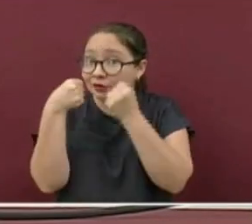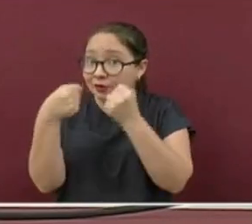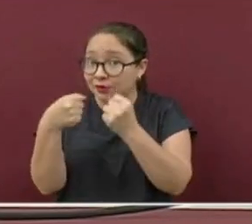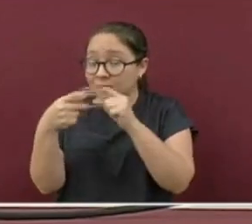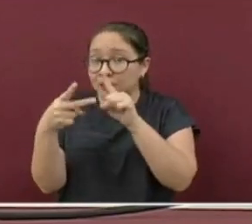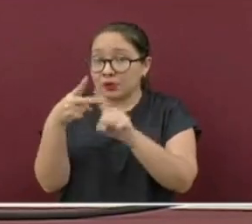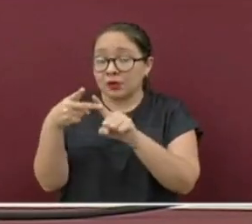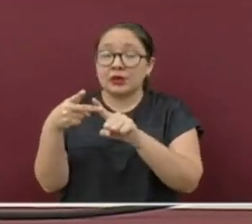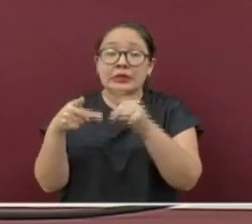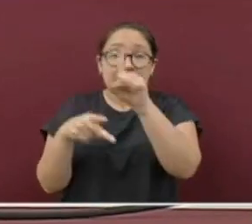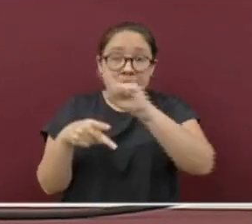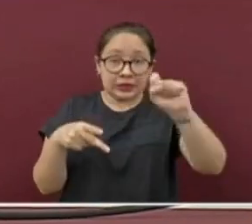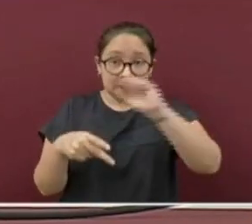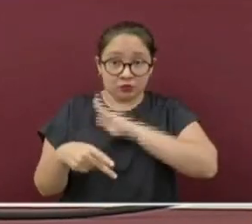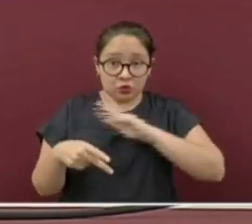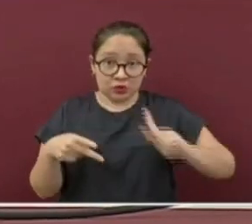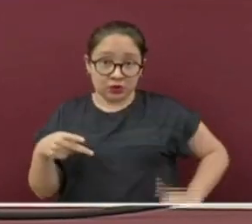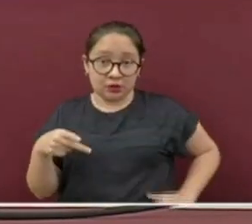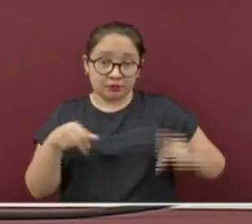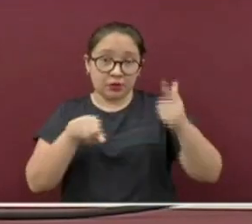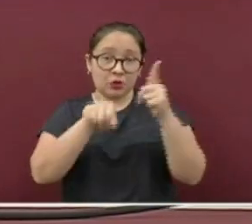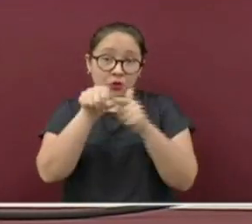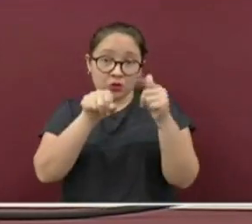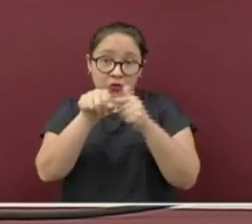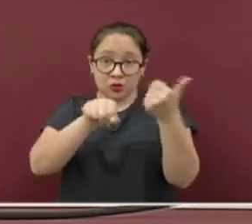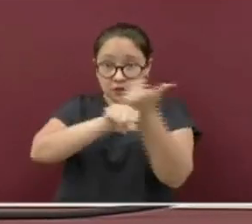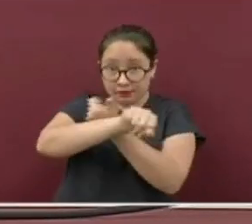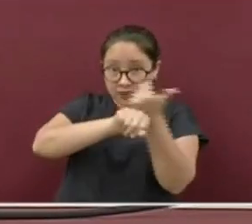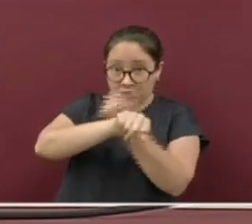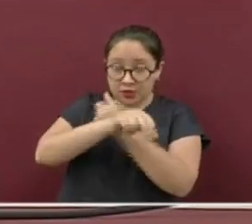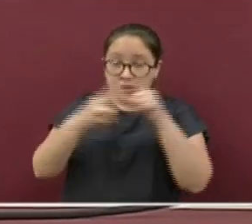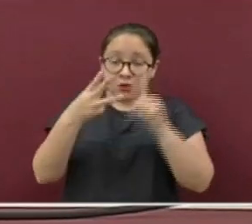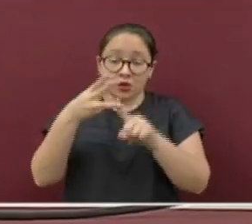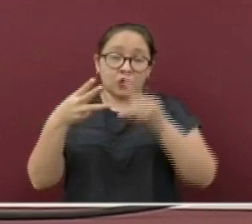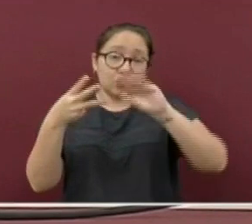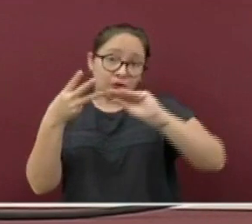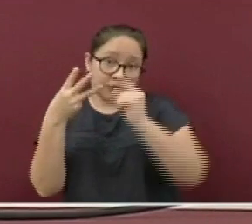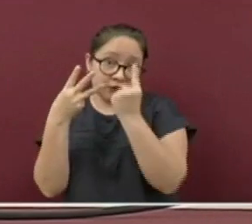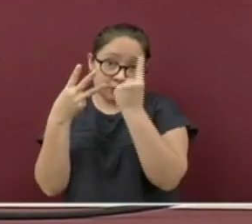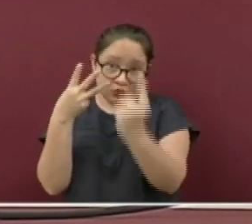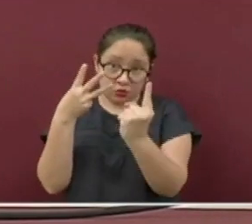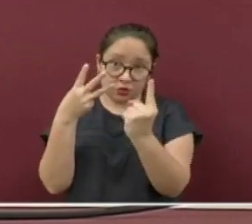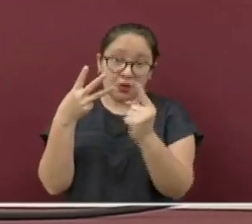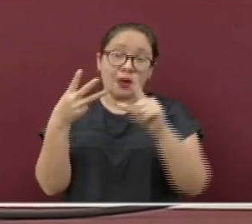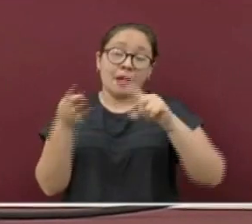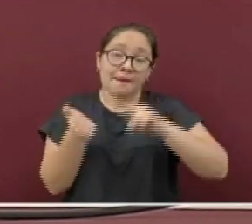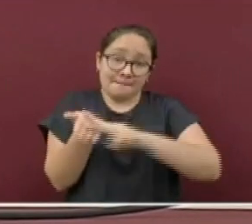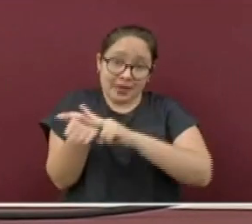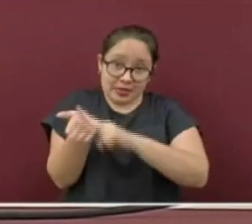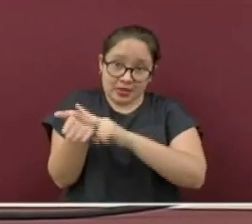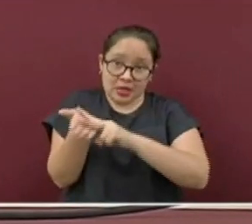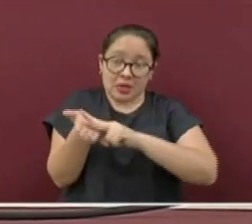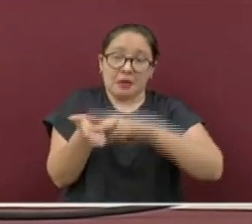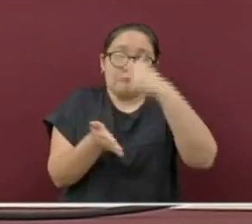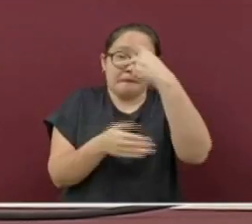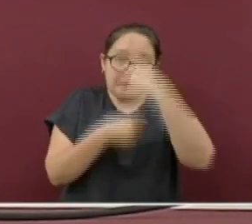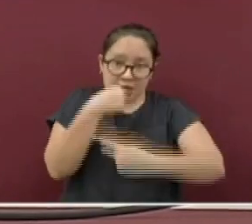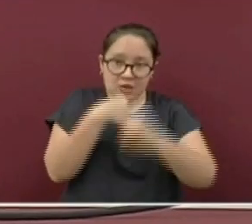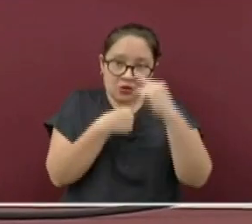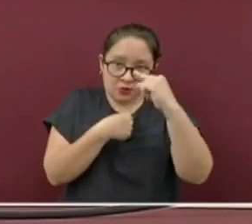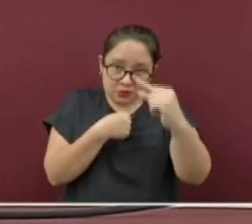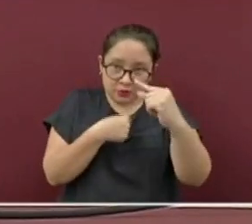municipios en amarillo de riesgo medio y 91 en verde de riesgo bajo